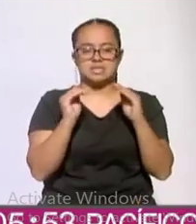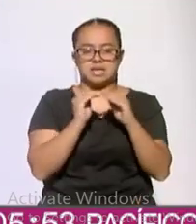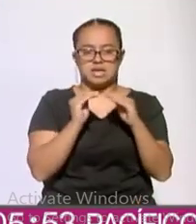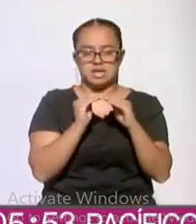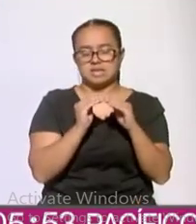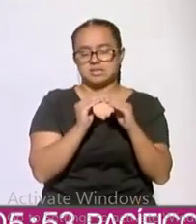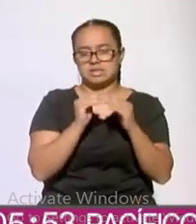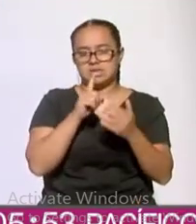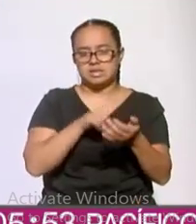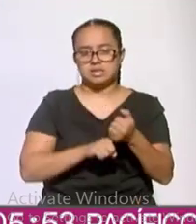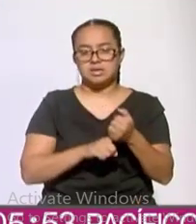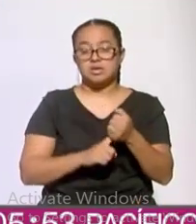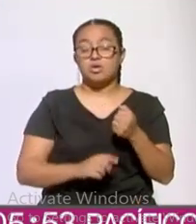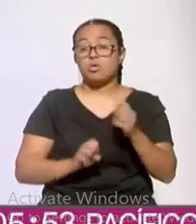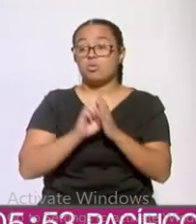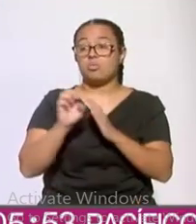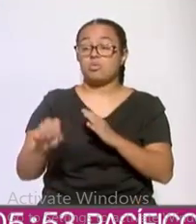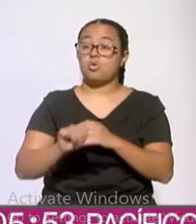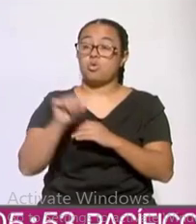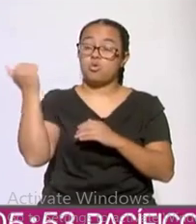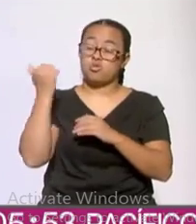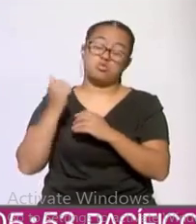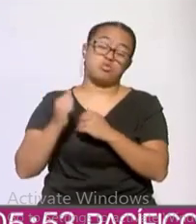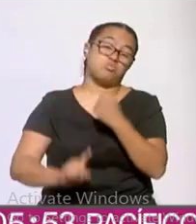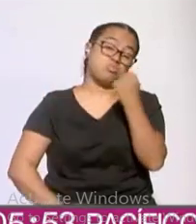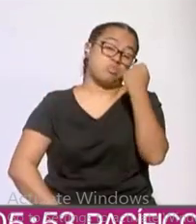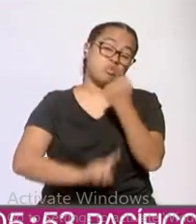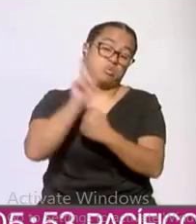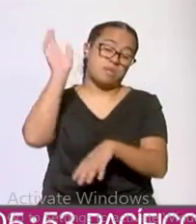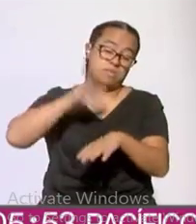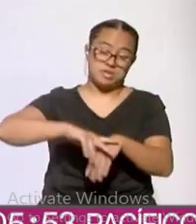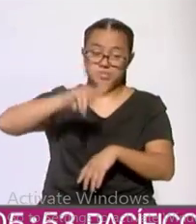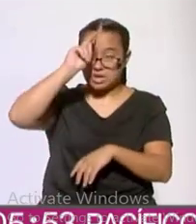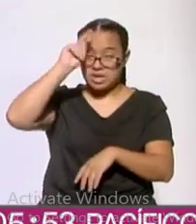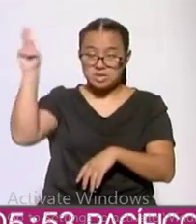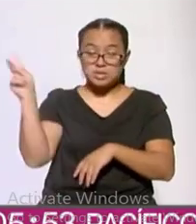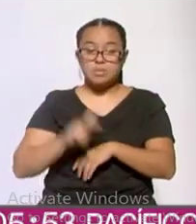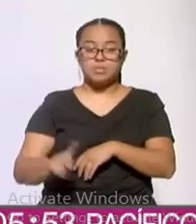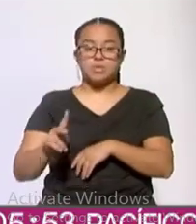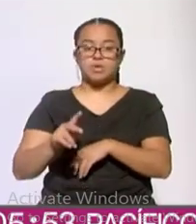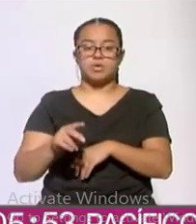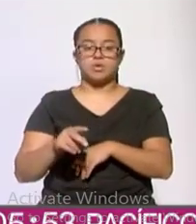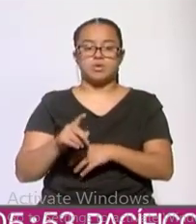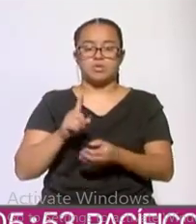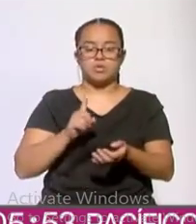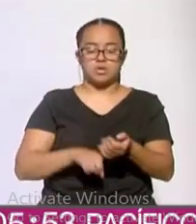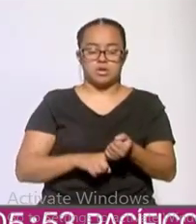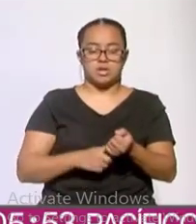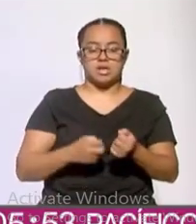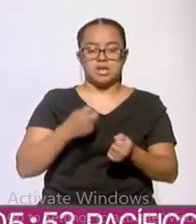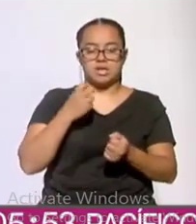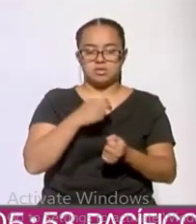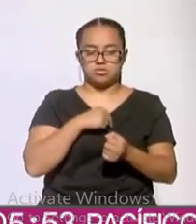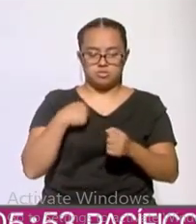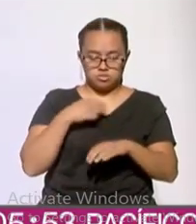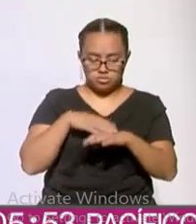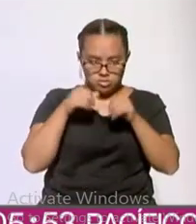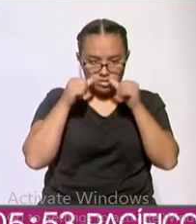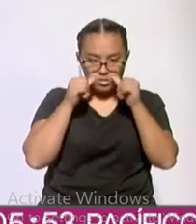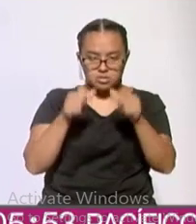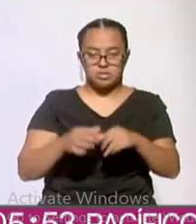cuando hay conflictos extremos o que creemos que nos pueden afectar de manera personal es cuando ponemos atención.